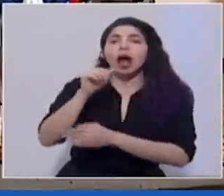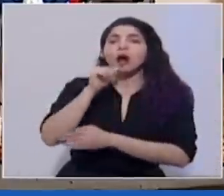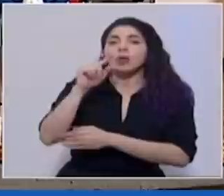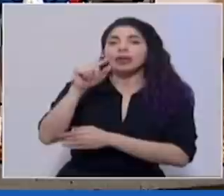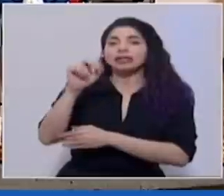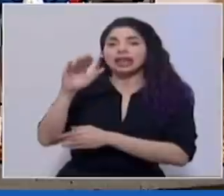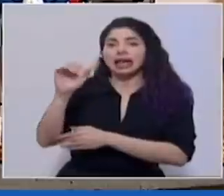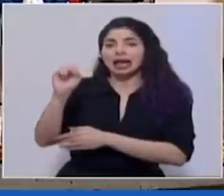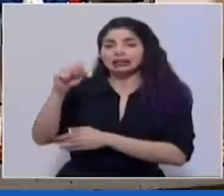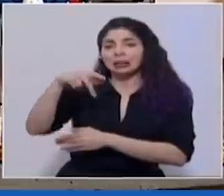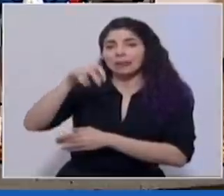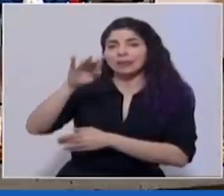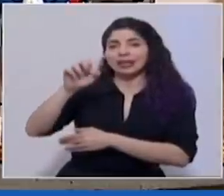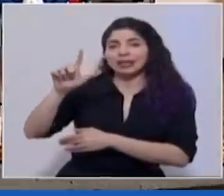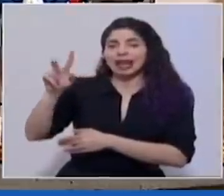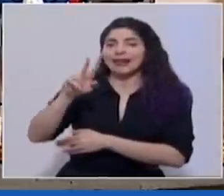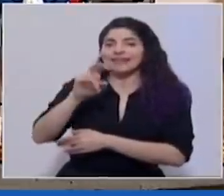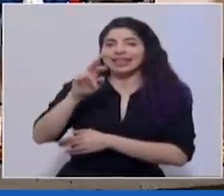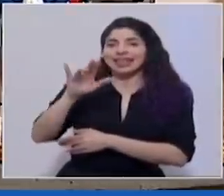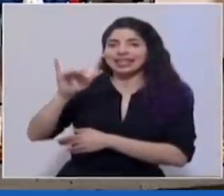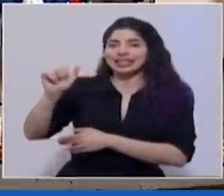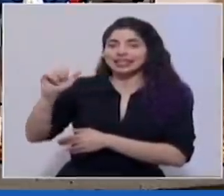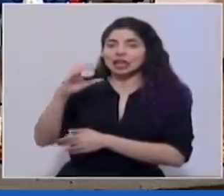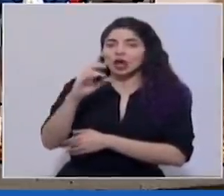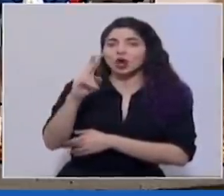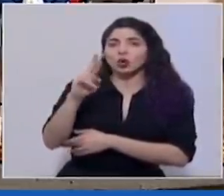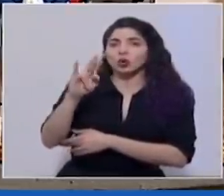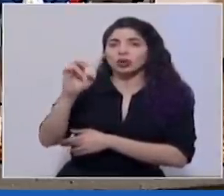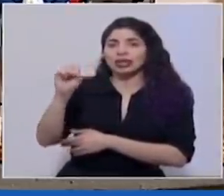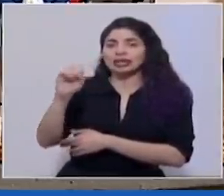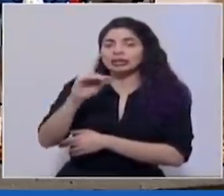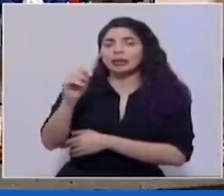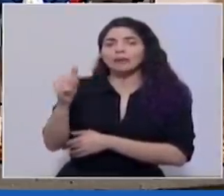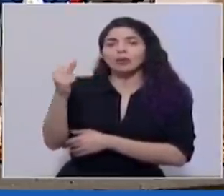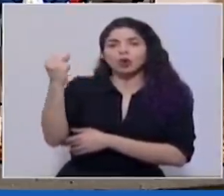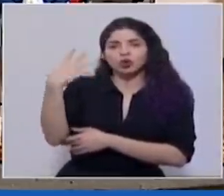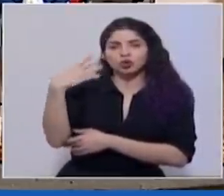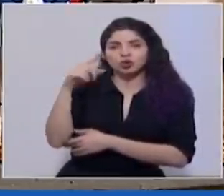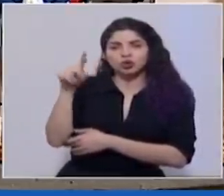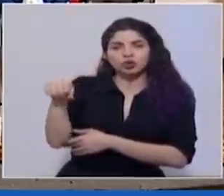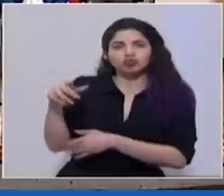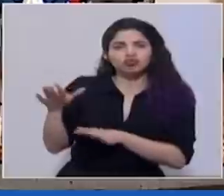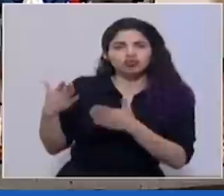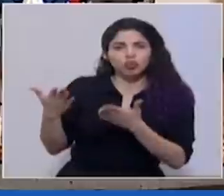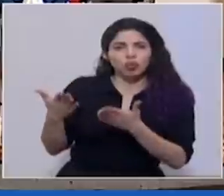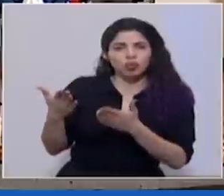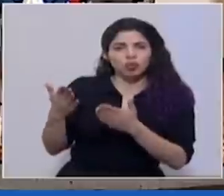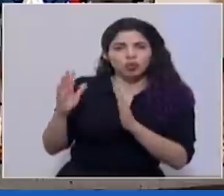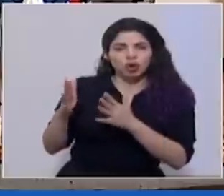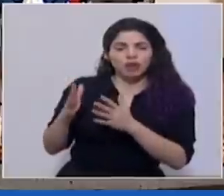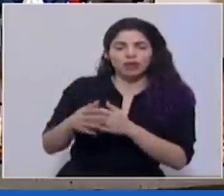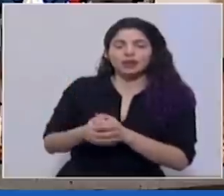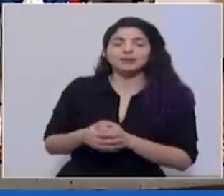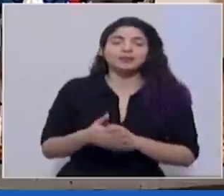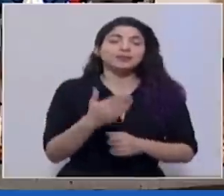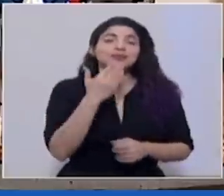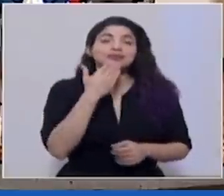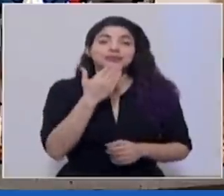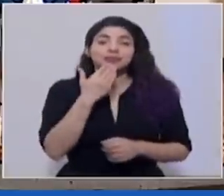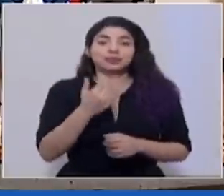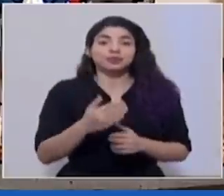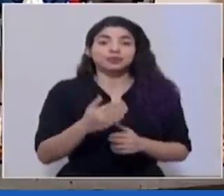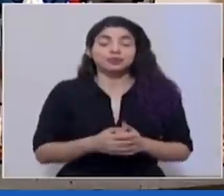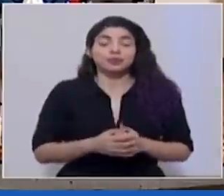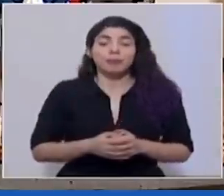Vital Venecia Cutris y Pocosol entre otras gracias en el caso de